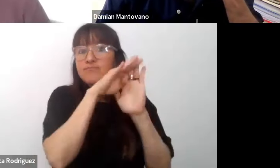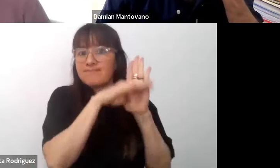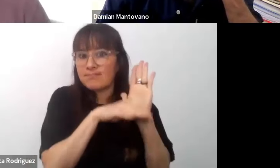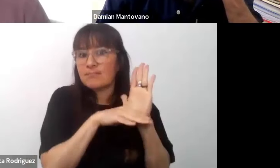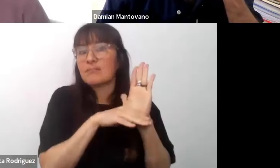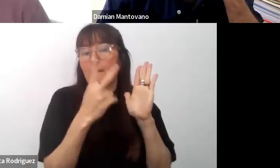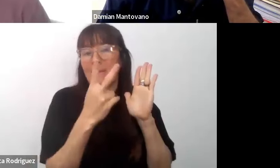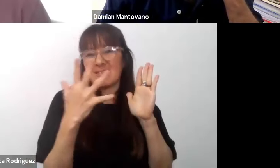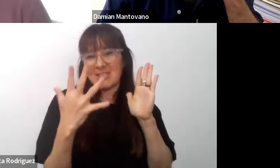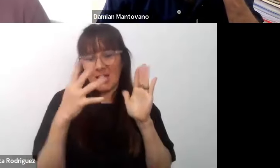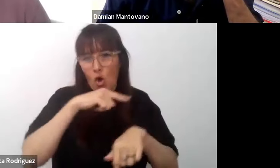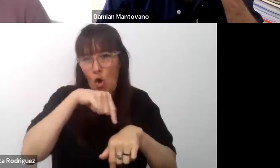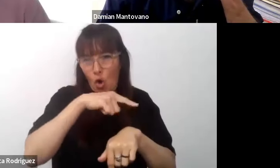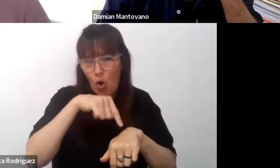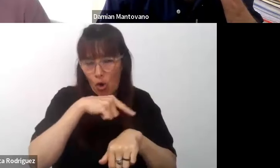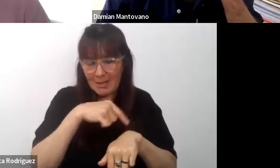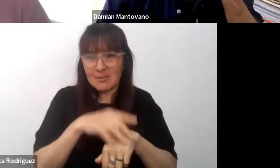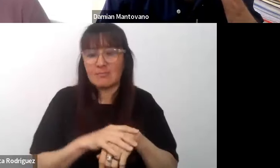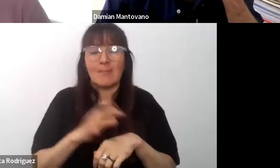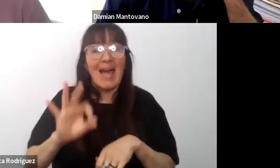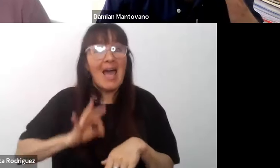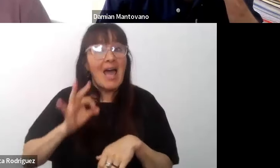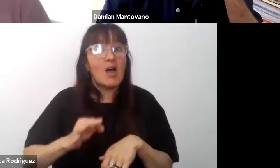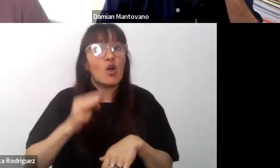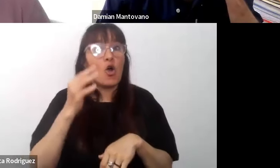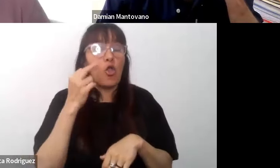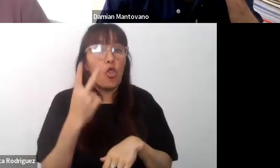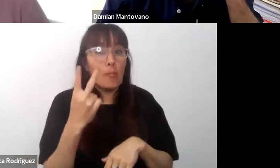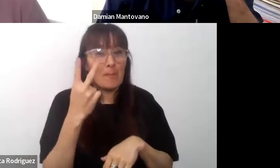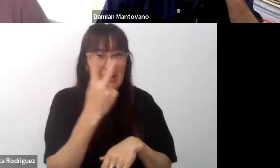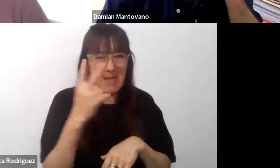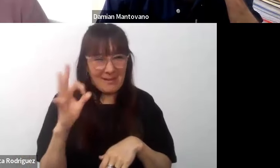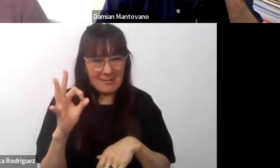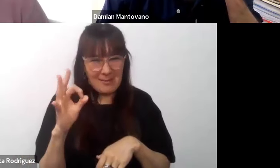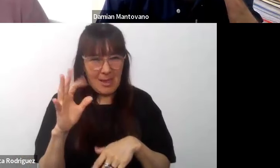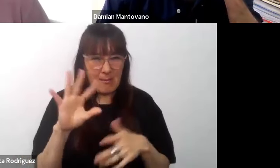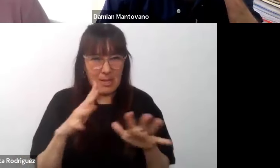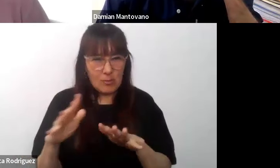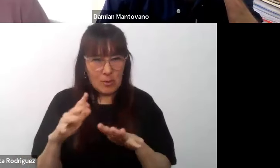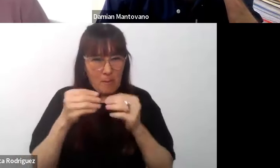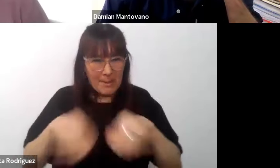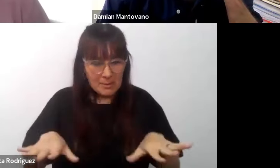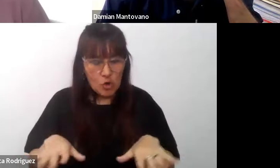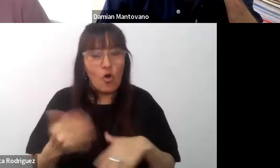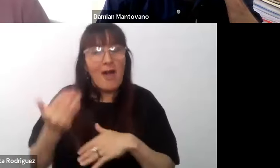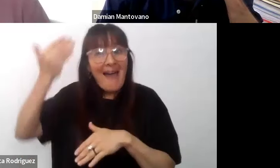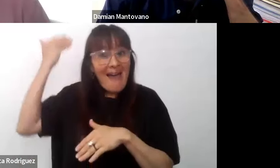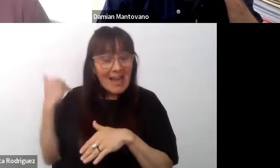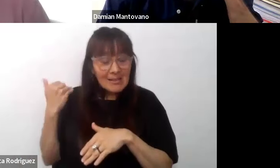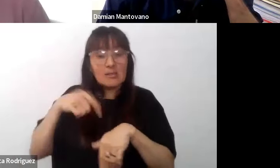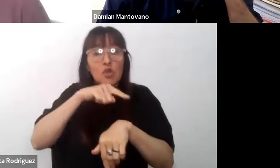viene de 2020 antes había algunas horas